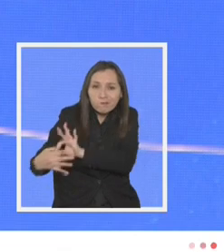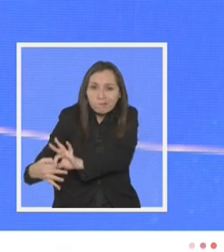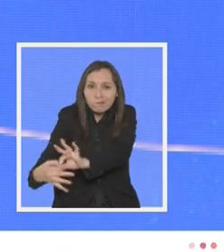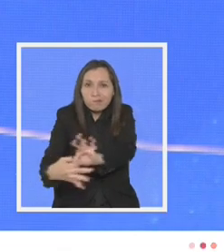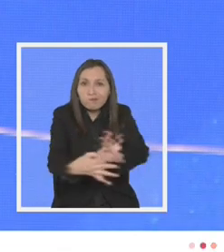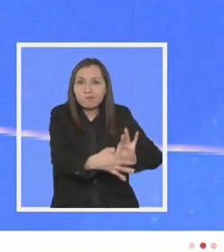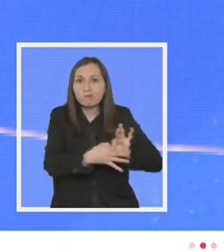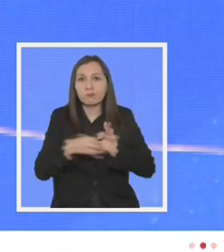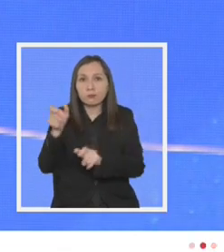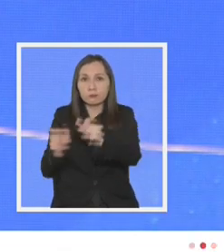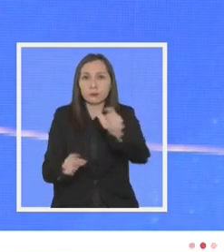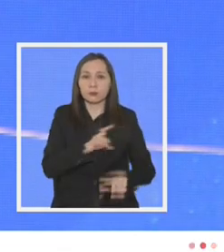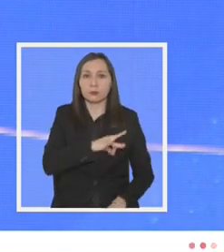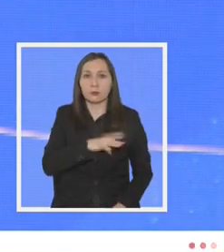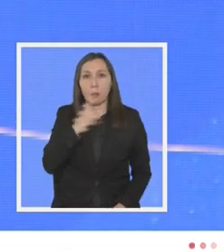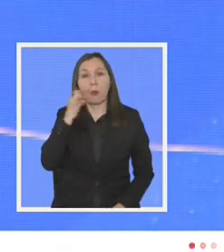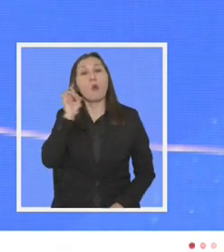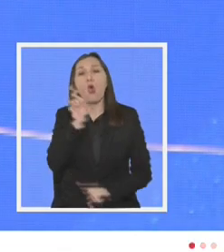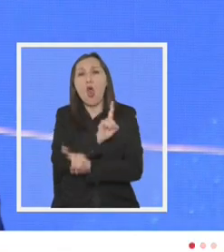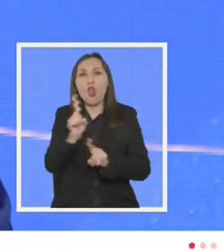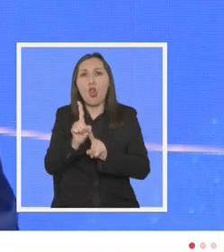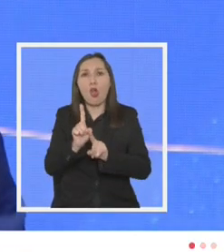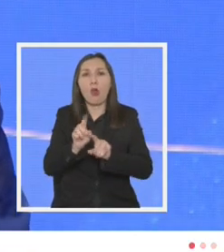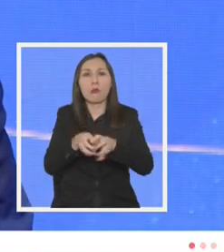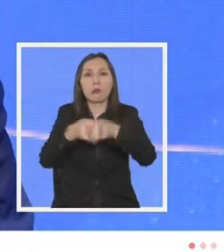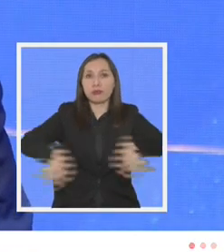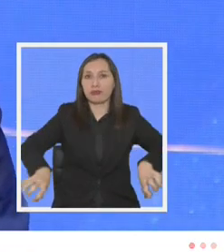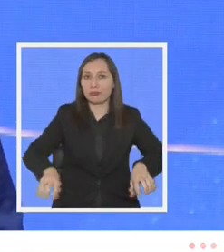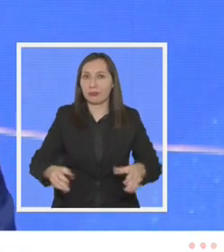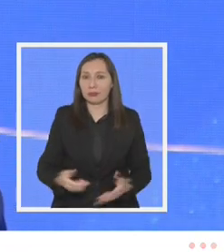a los chilenos y chilenas y no que los divida